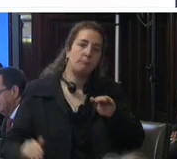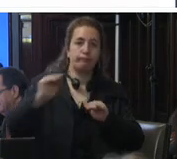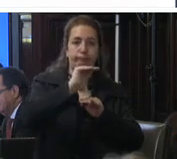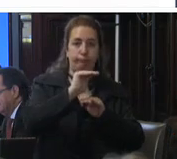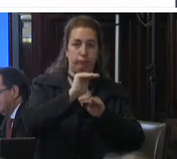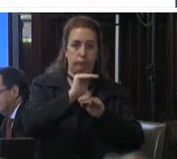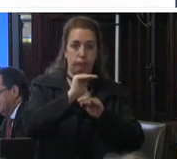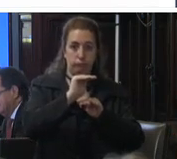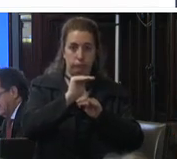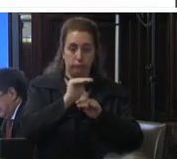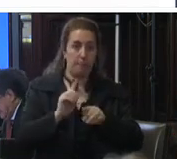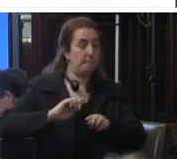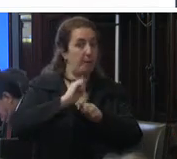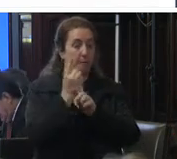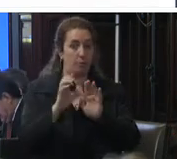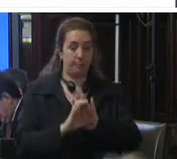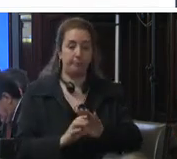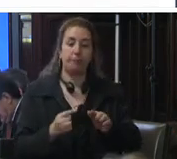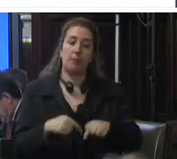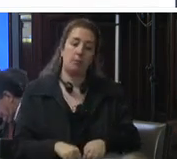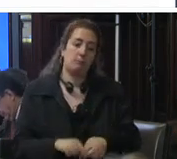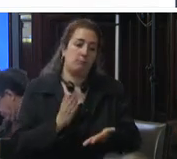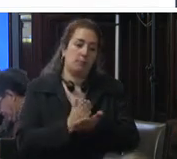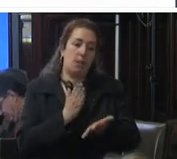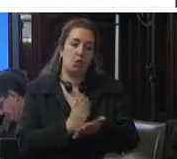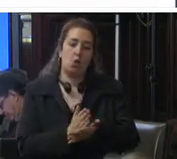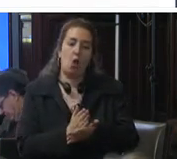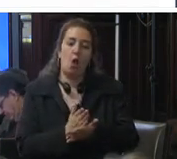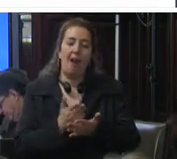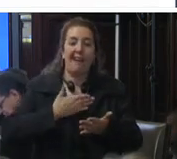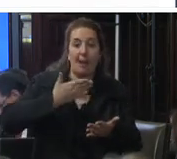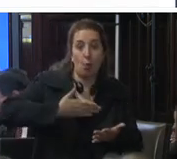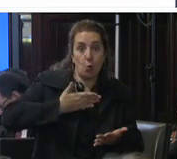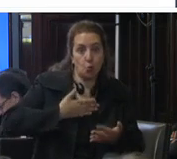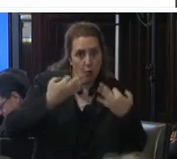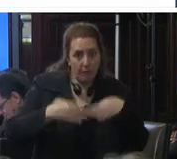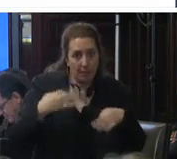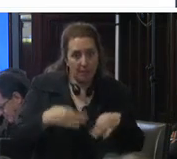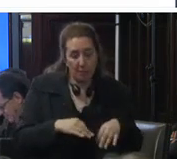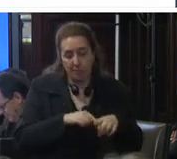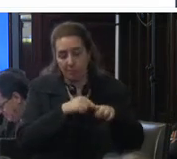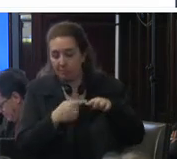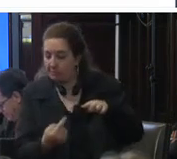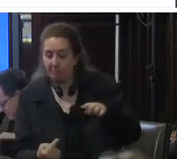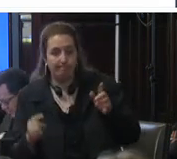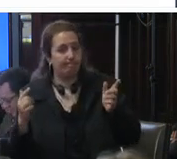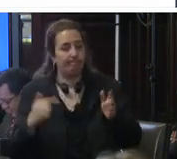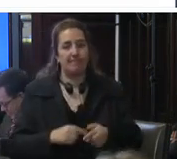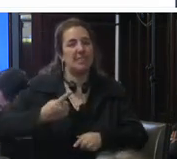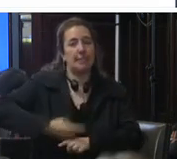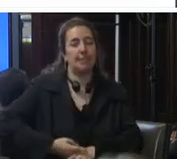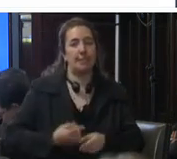es decir el derecho a un recurso efectivo se disolvería incluso frente a sentencias de órganos internacionales